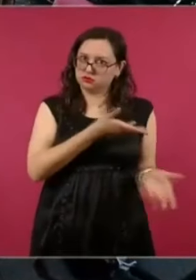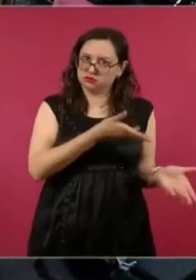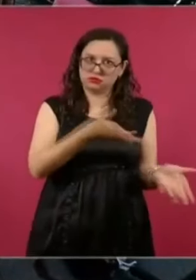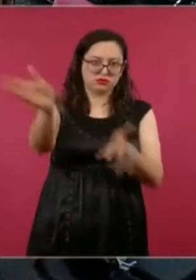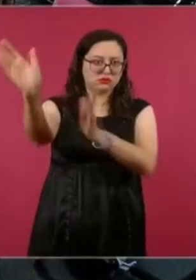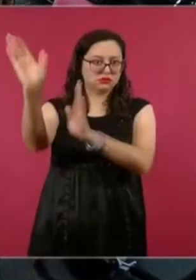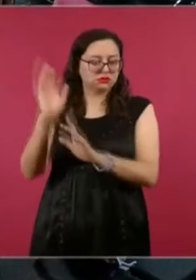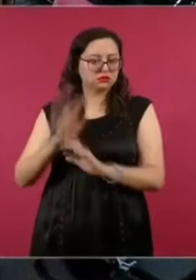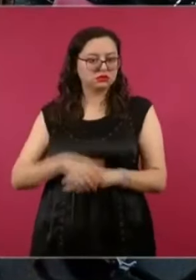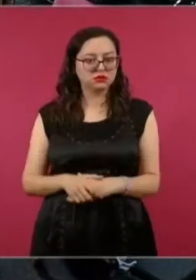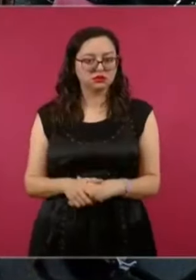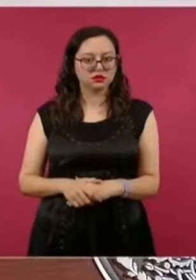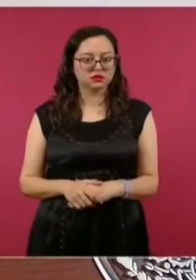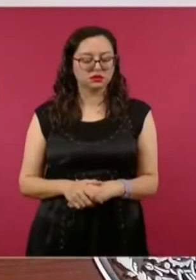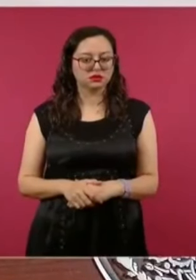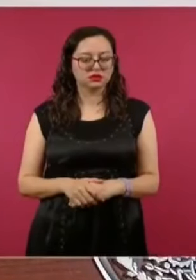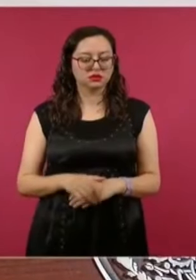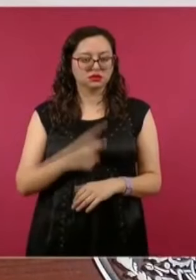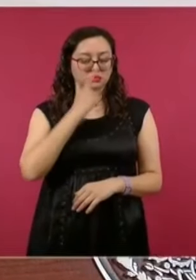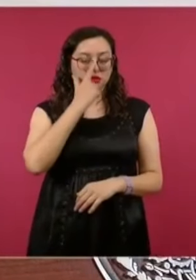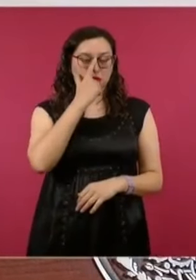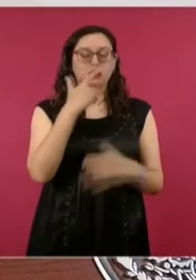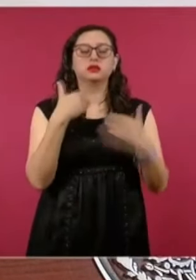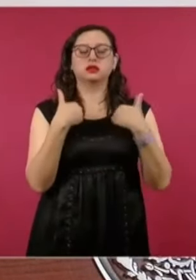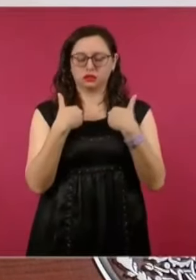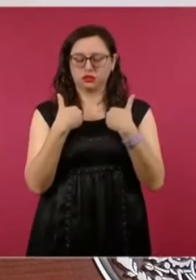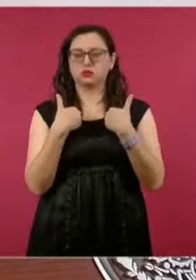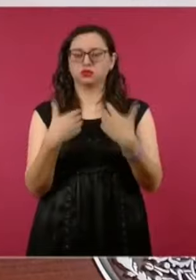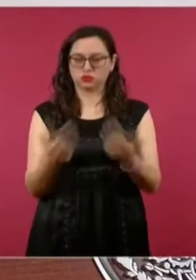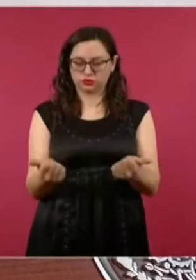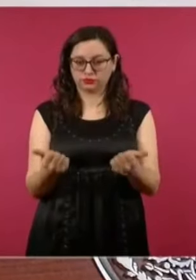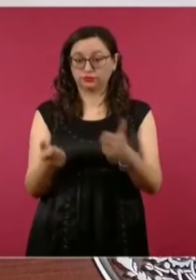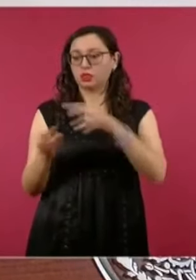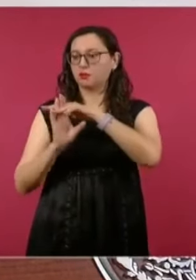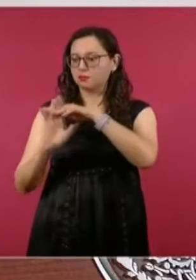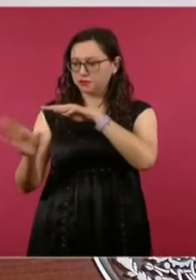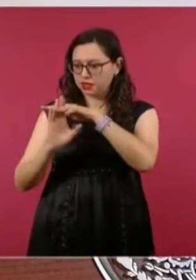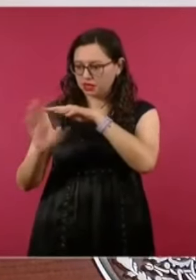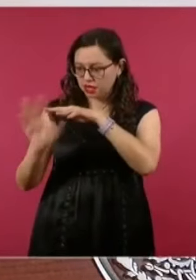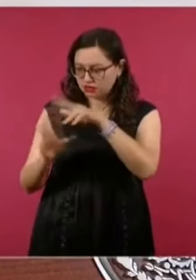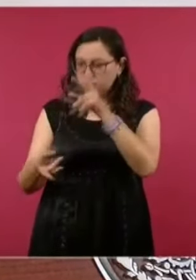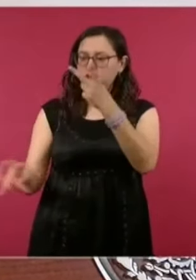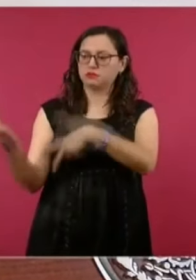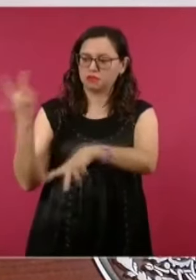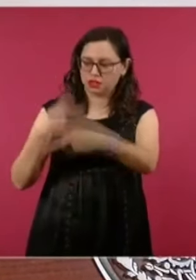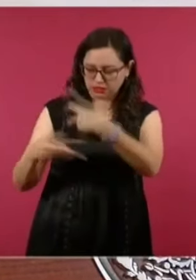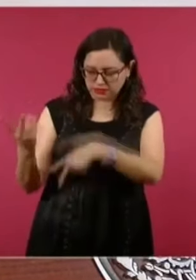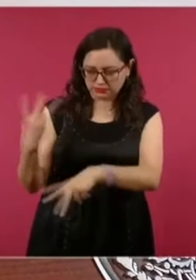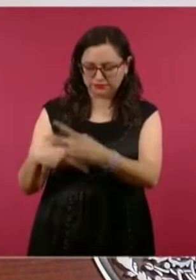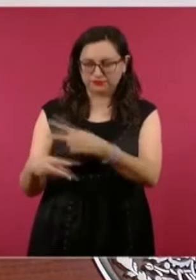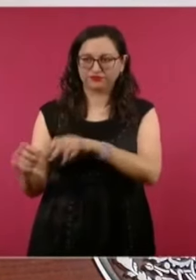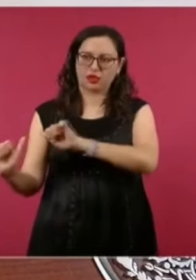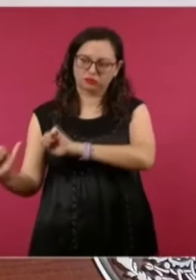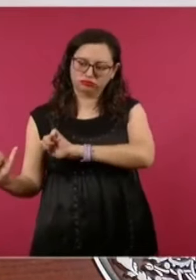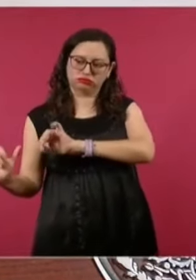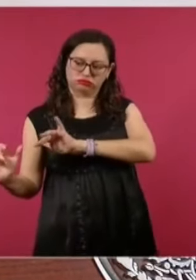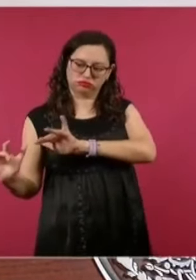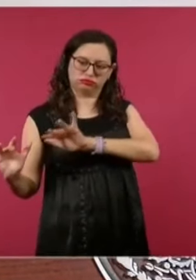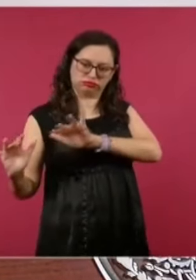Nosotros no tenemos problema, nosotros los tratamos muy bien a los migrantes, a todos,